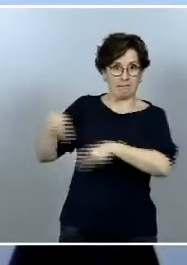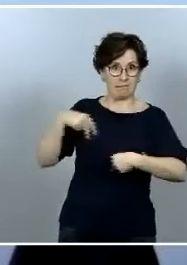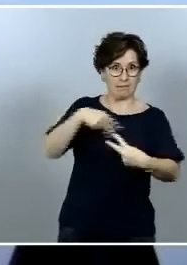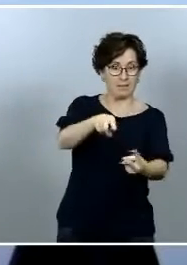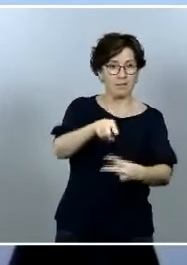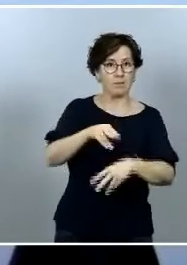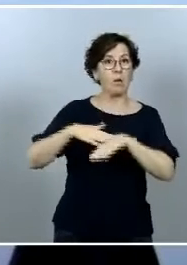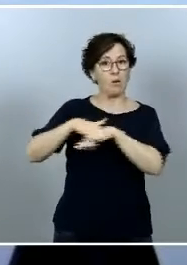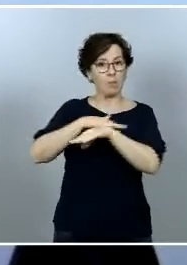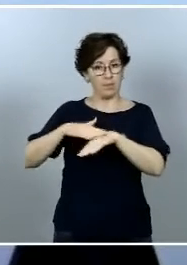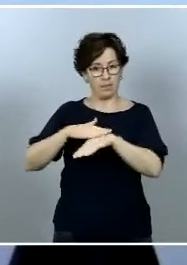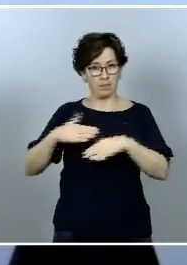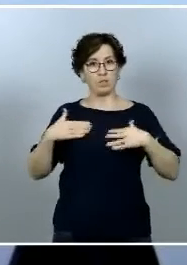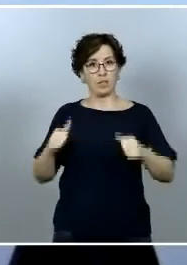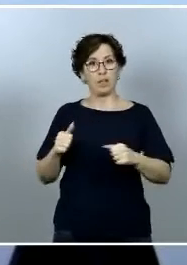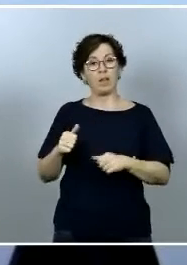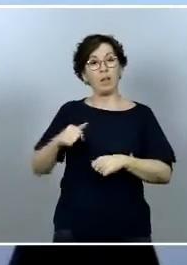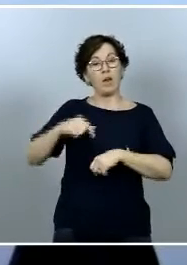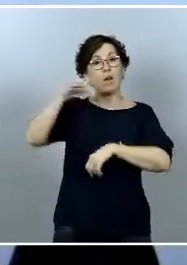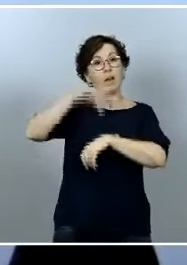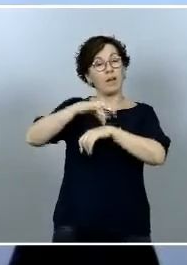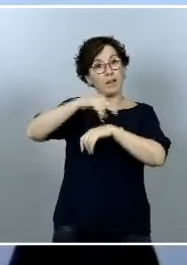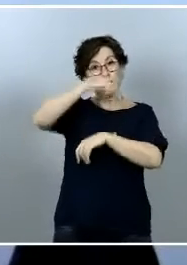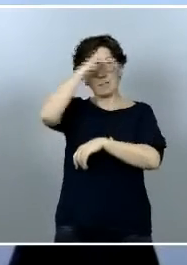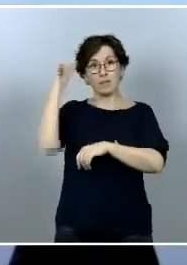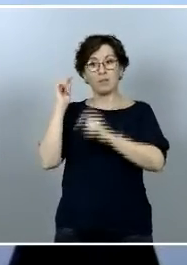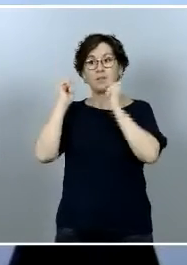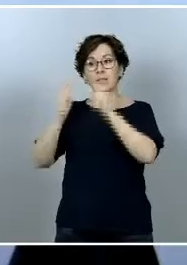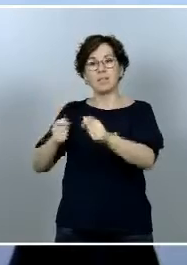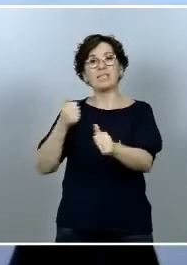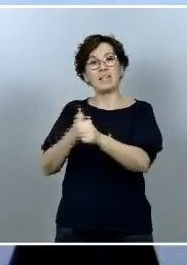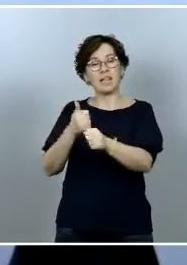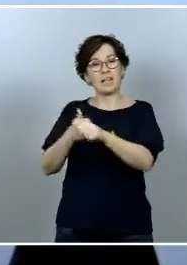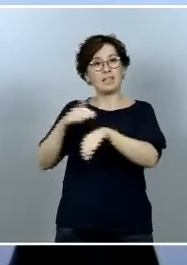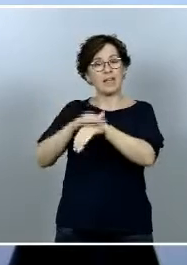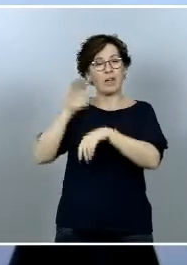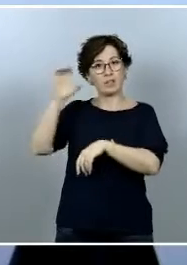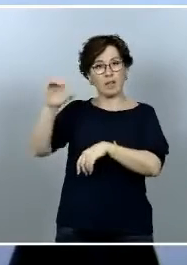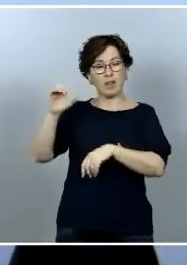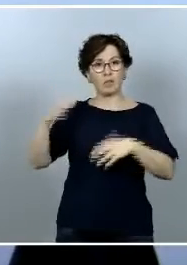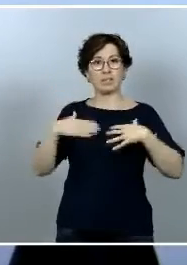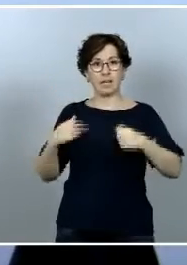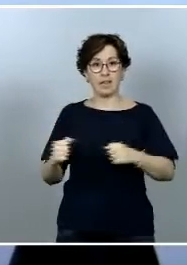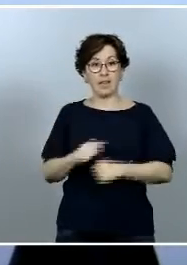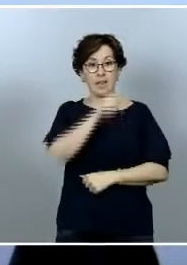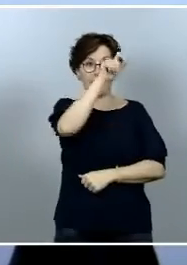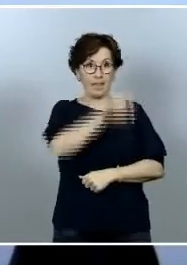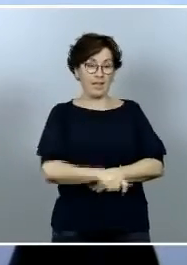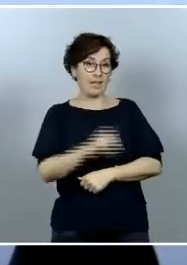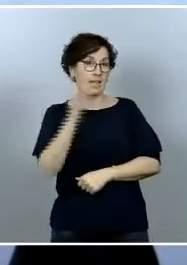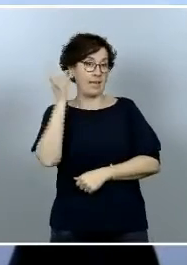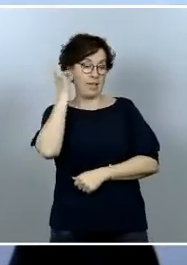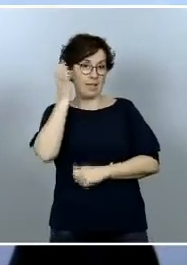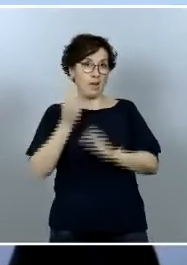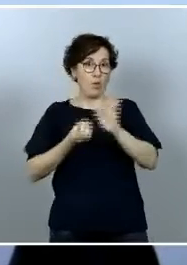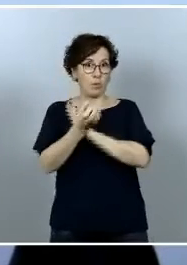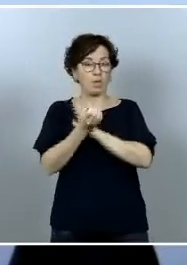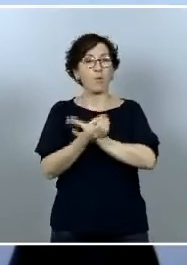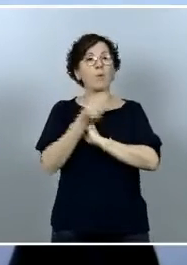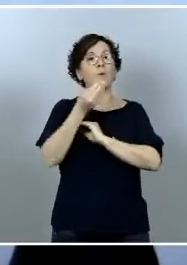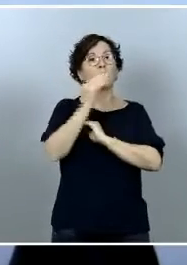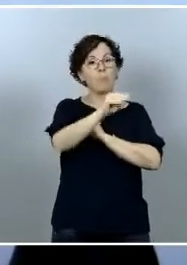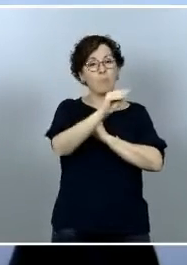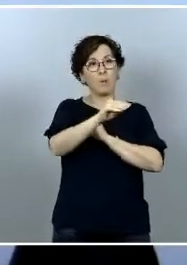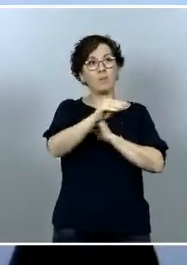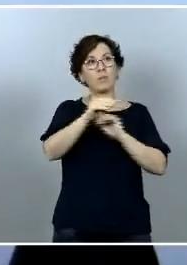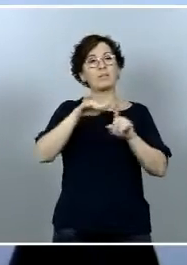Fernando Simón va a ser nombrado secretario de Estado de Sanidad Y a la ministra Teresa Rivera le piden también una valoración sobre la situación del mar menor